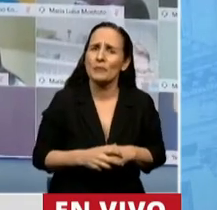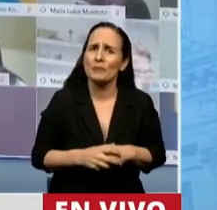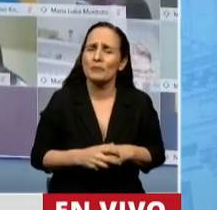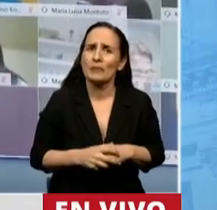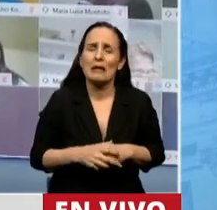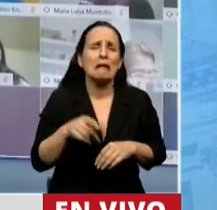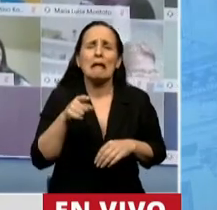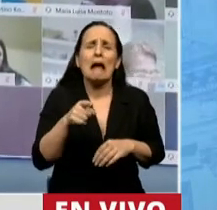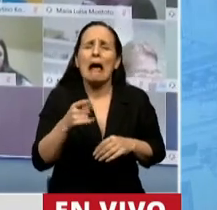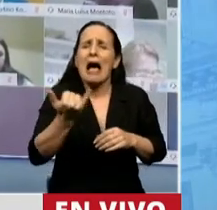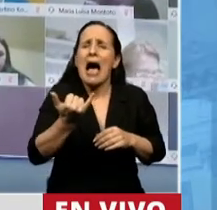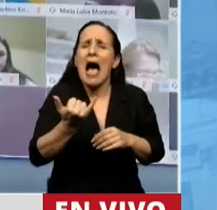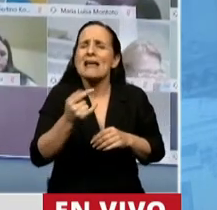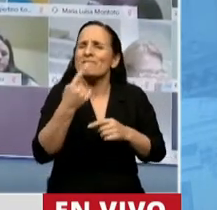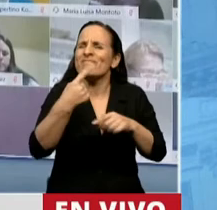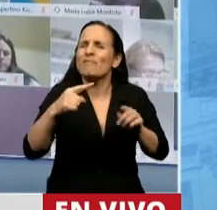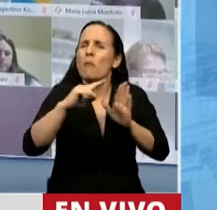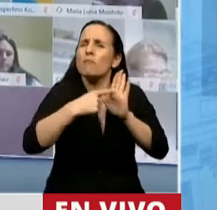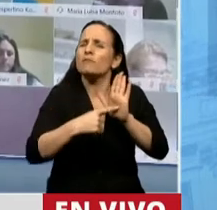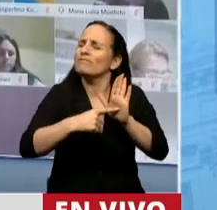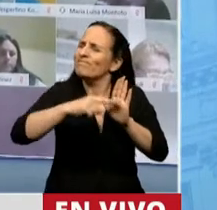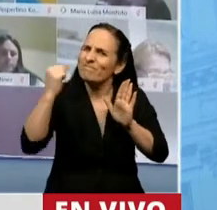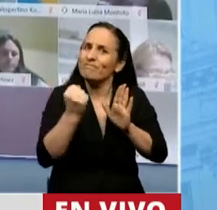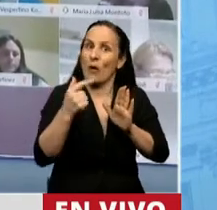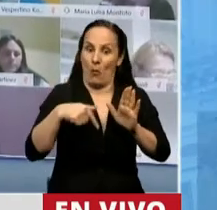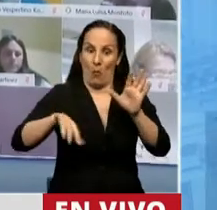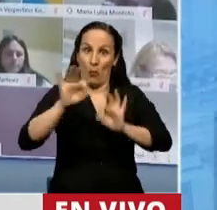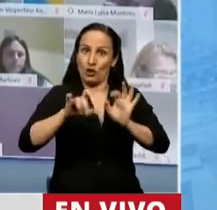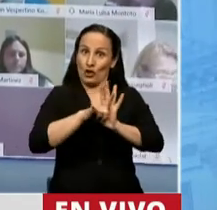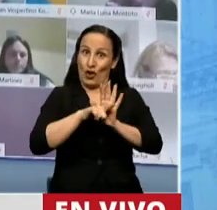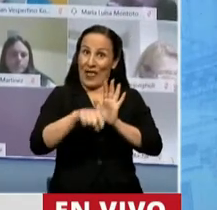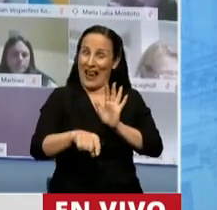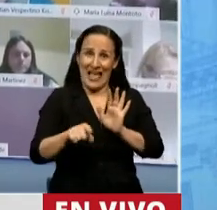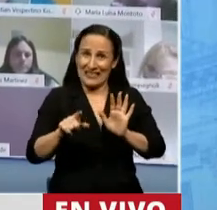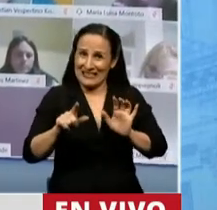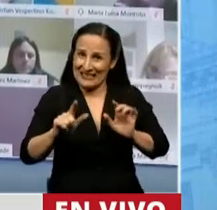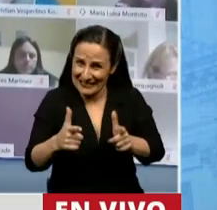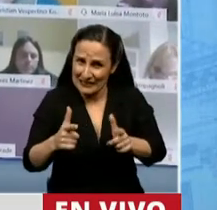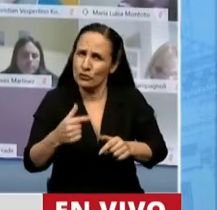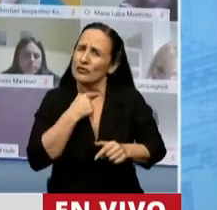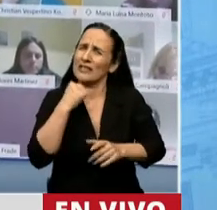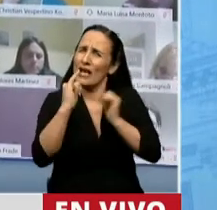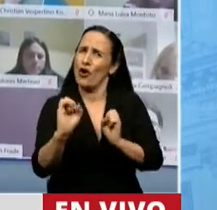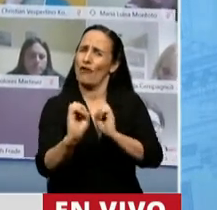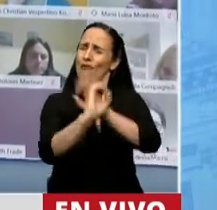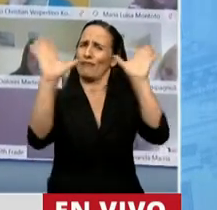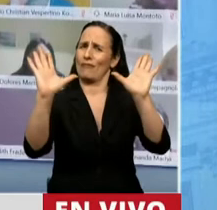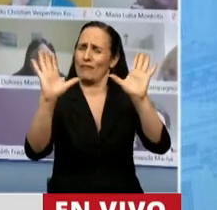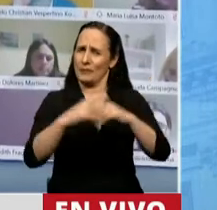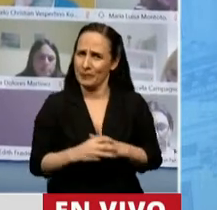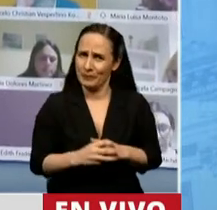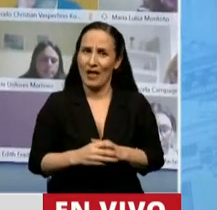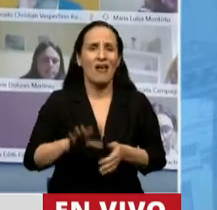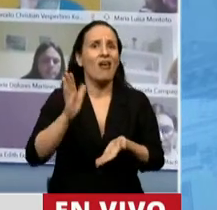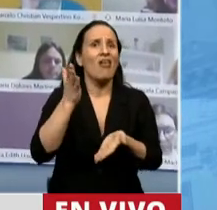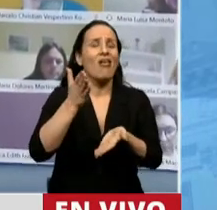tiene algunos principios que en este proyecto de ley no estamos teniendo en cuenta y lo quiero dejar marcado. Porque el derecho